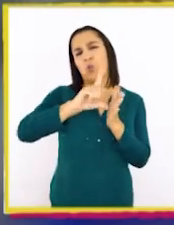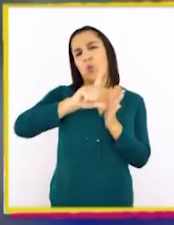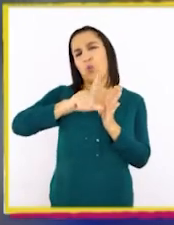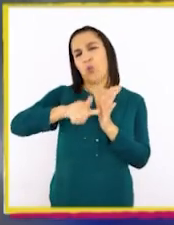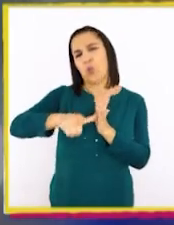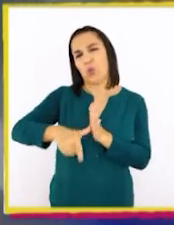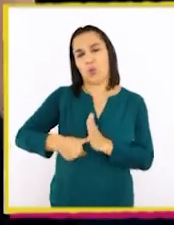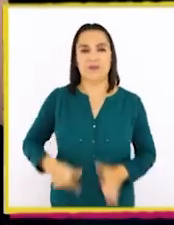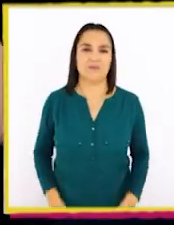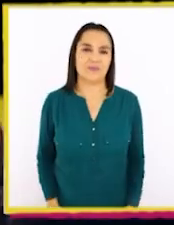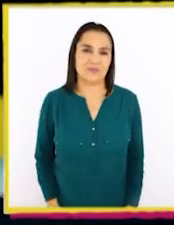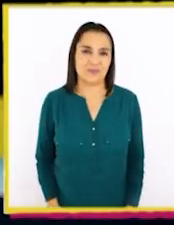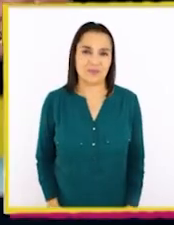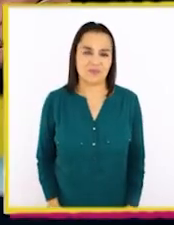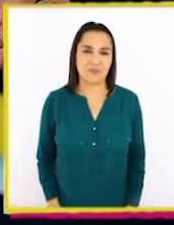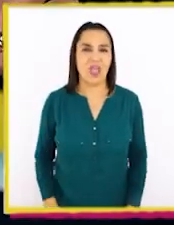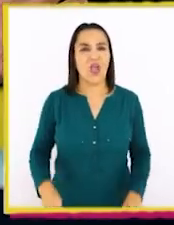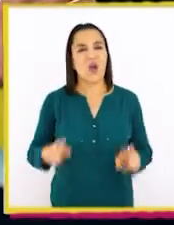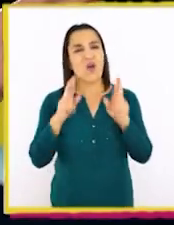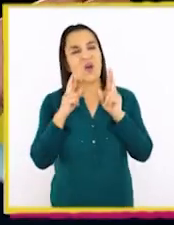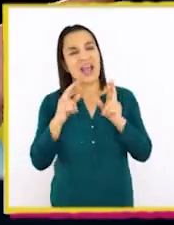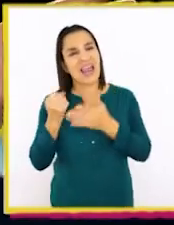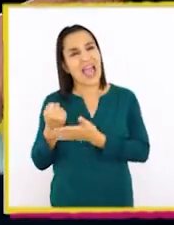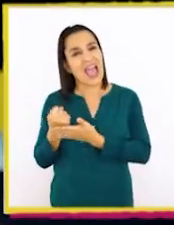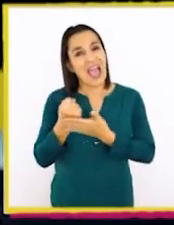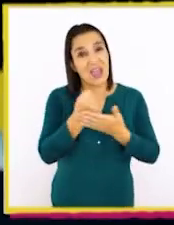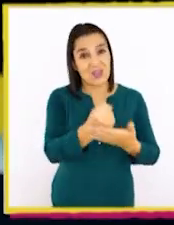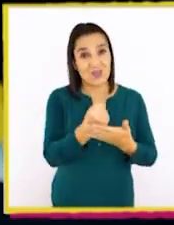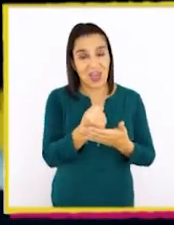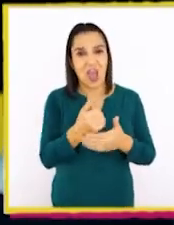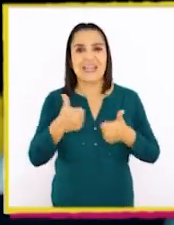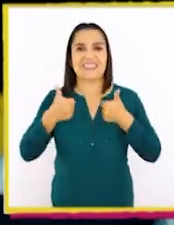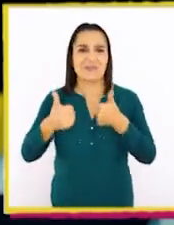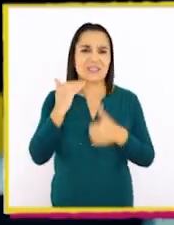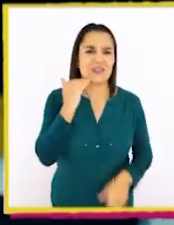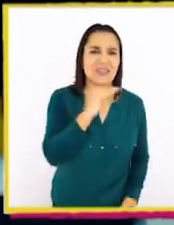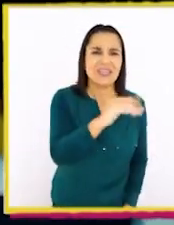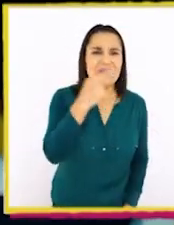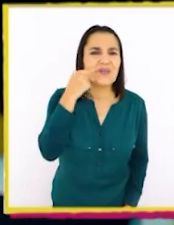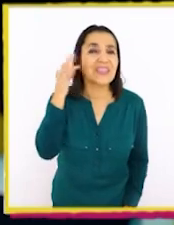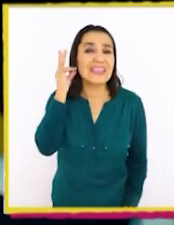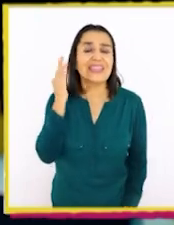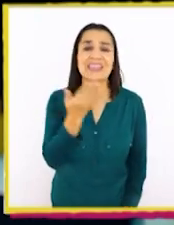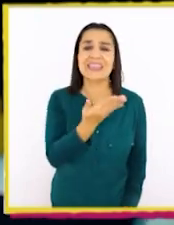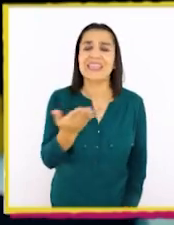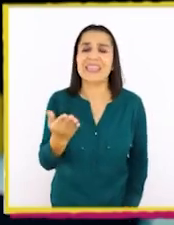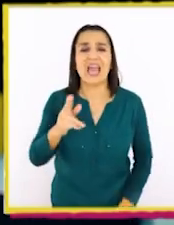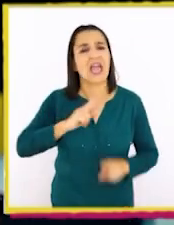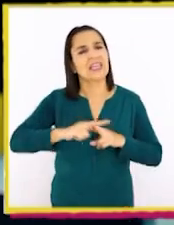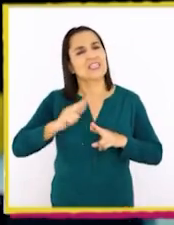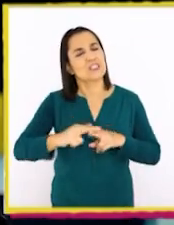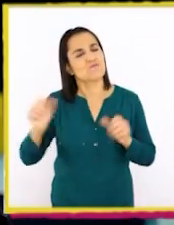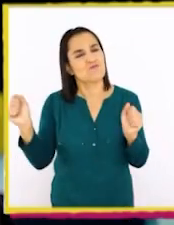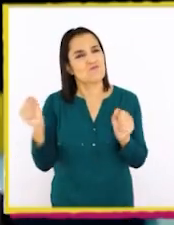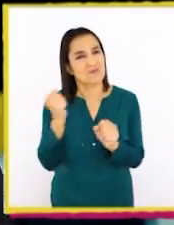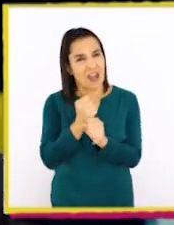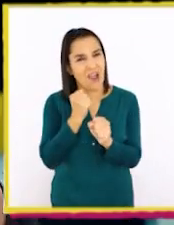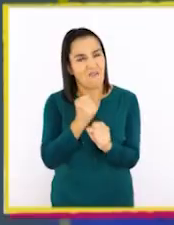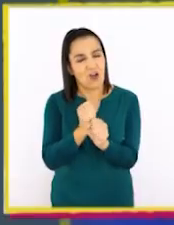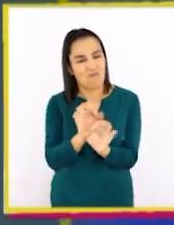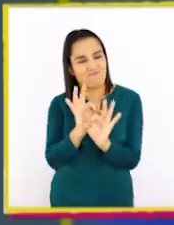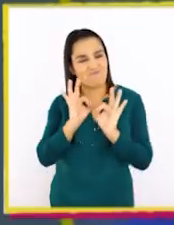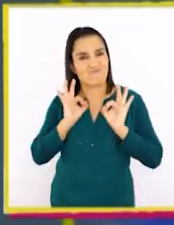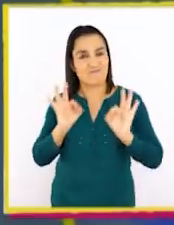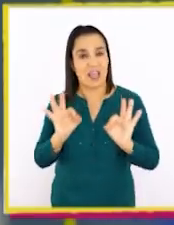bastante. Ojalá te hayamos ayudado. ¡Se pasaron, niños y niñas! Hicimos un gran trabajo.